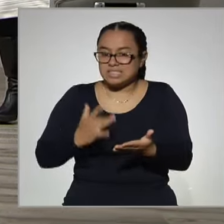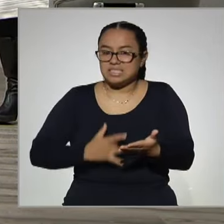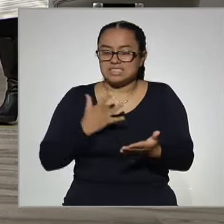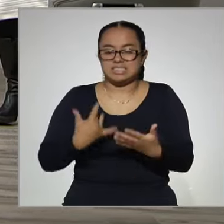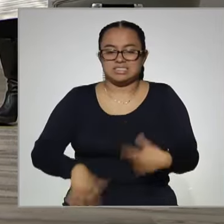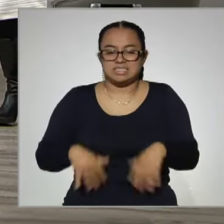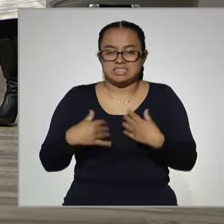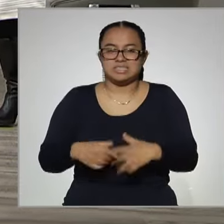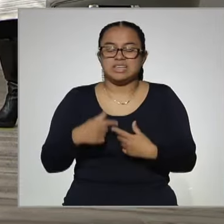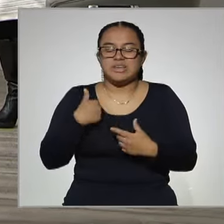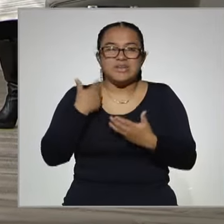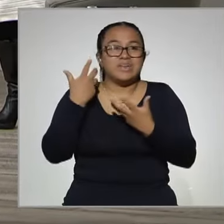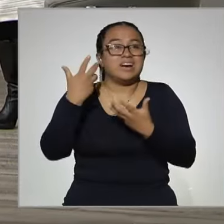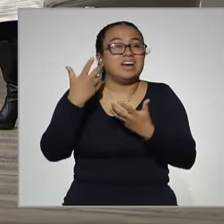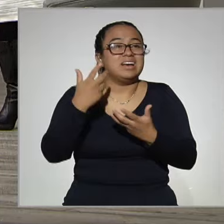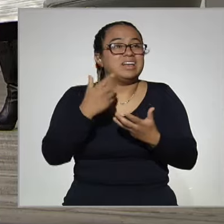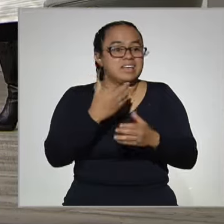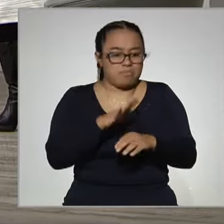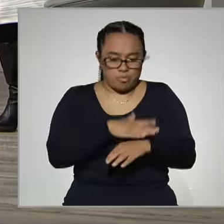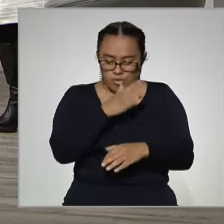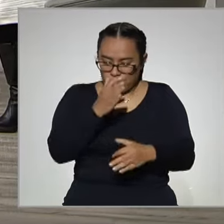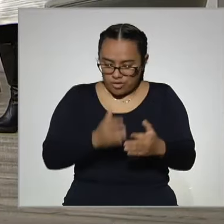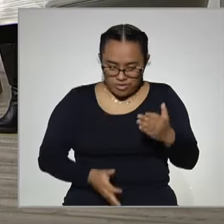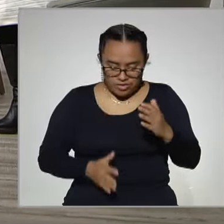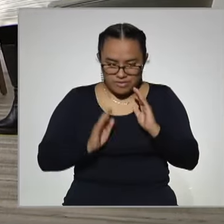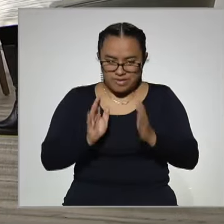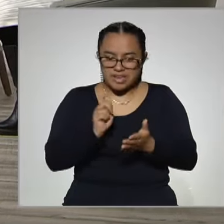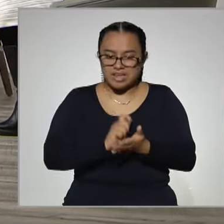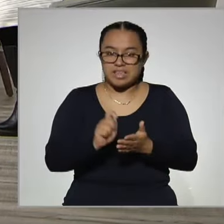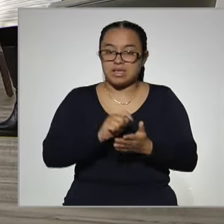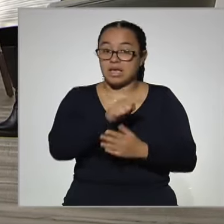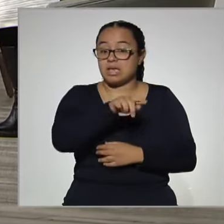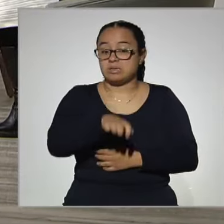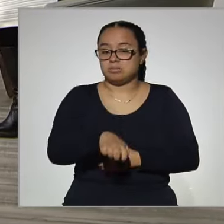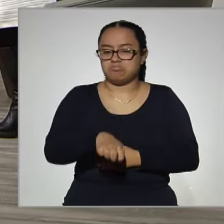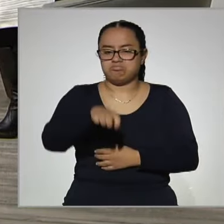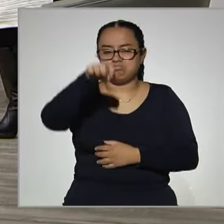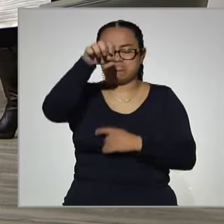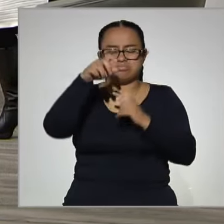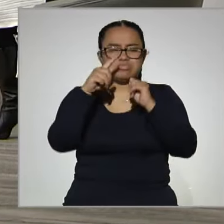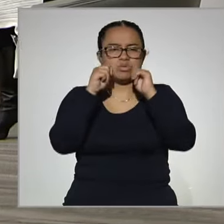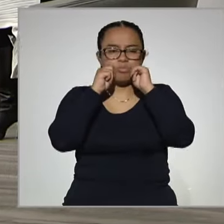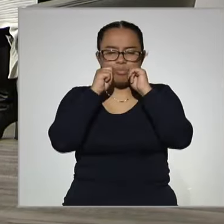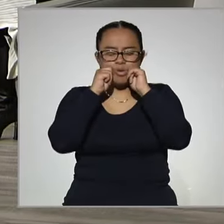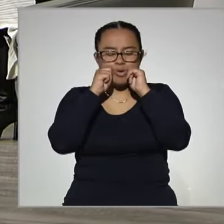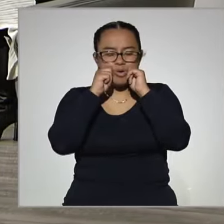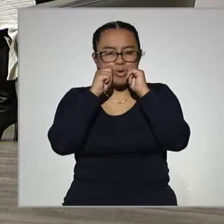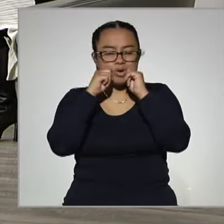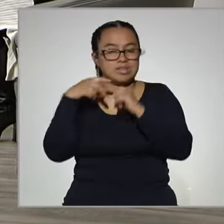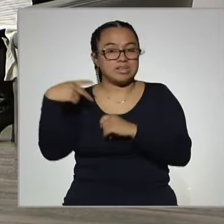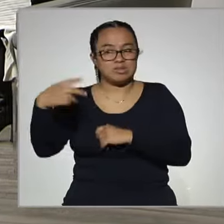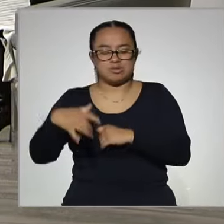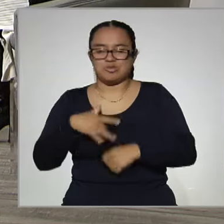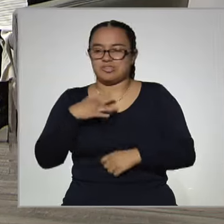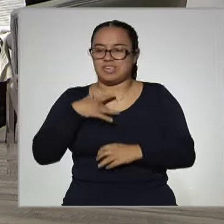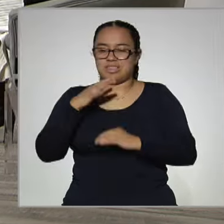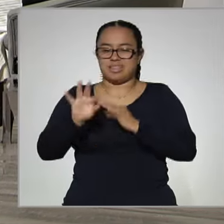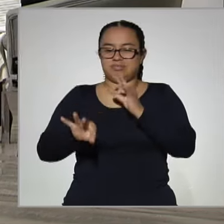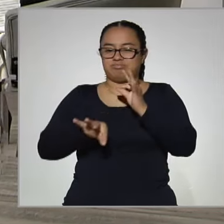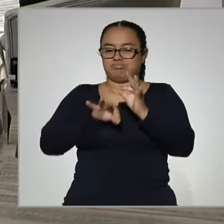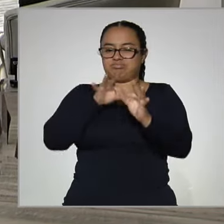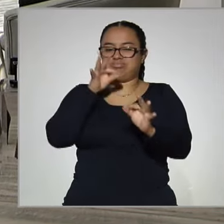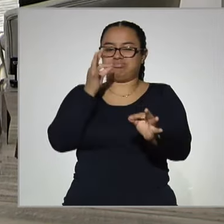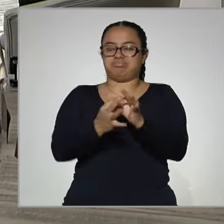anheló en algún momento de su vida. ¿Qué logro? A una edad más avanzada debe de sentirse uno, pues no sé,